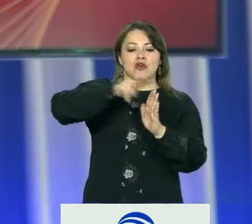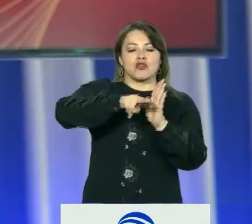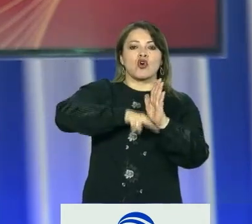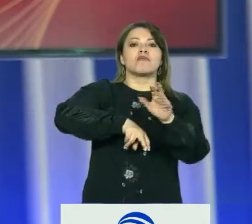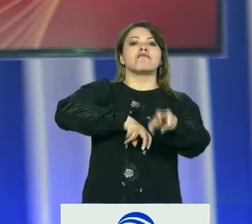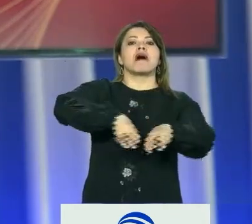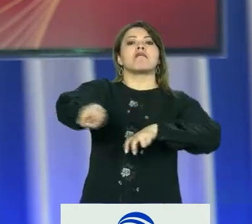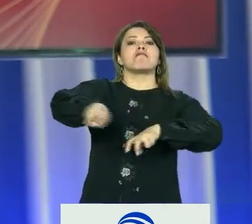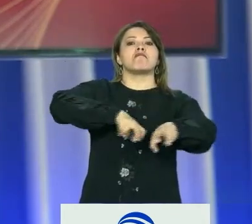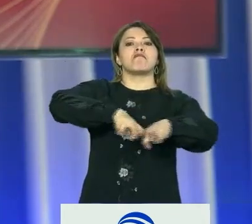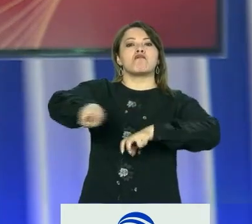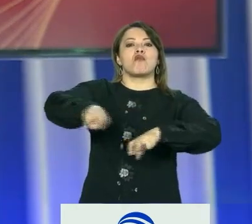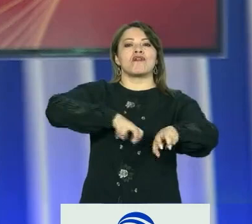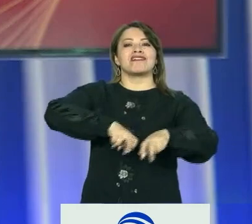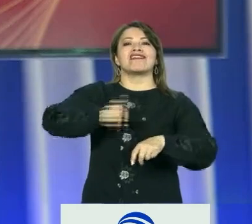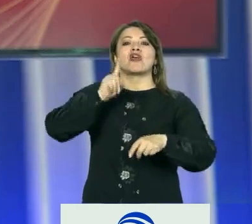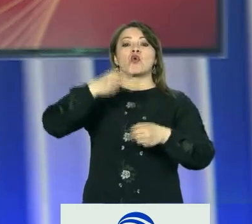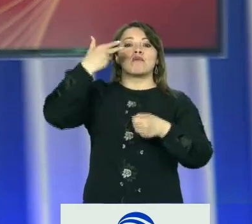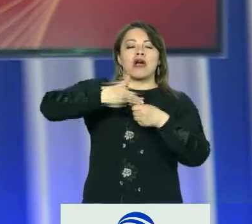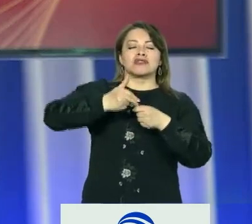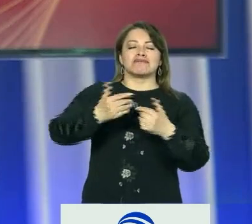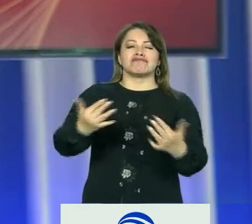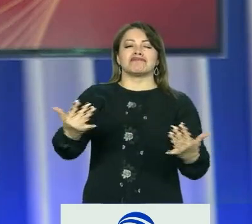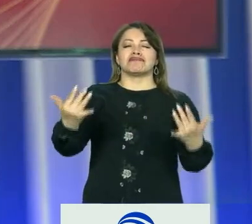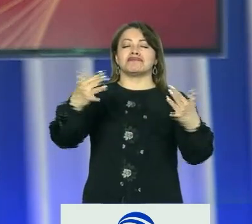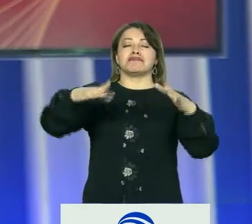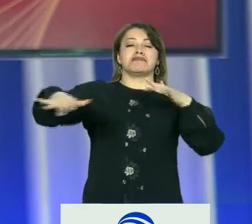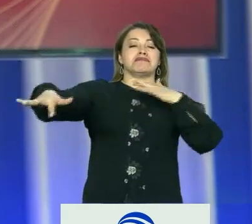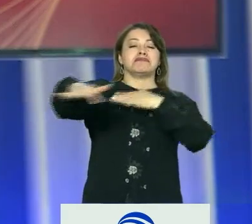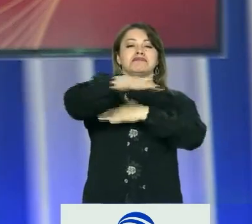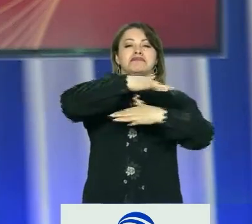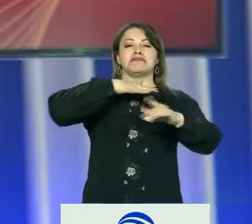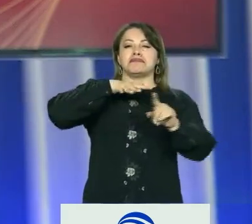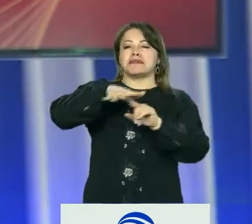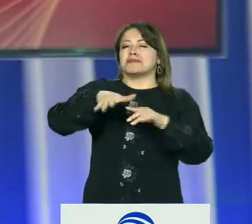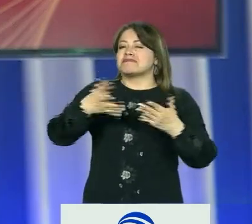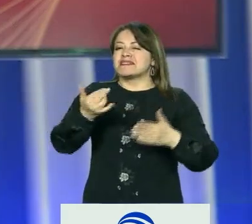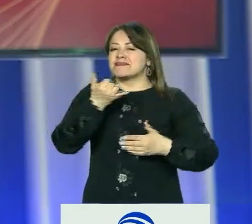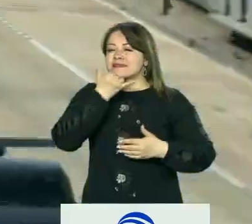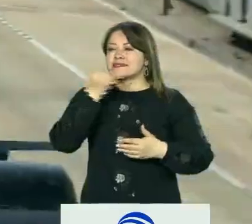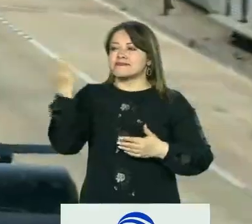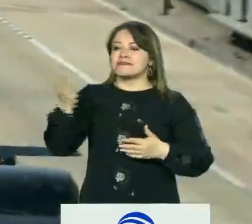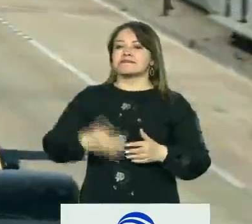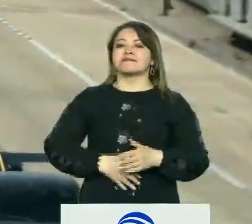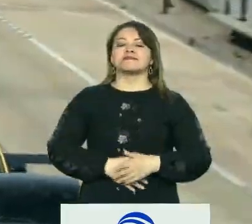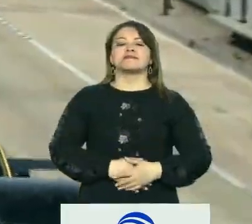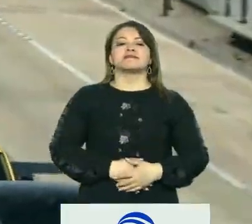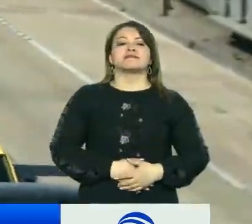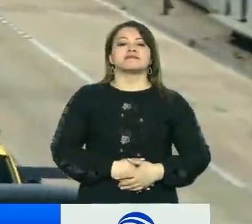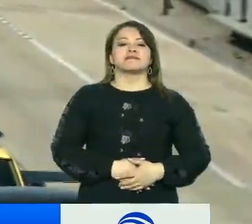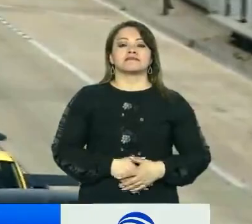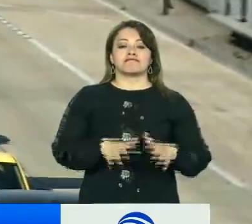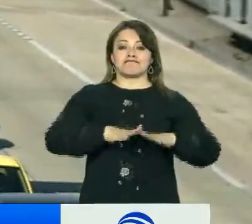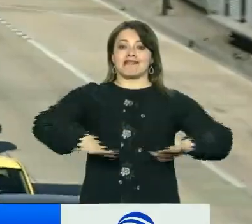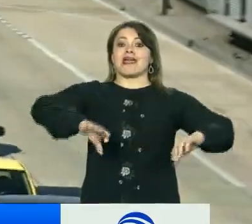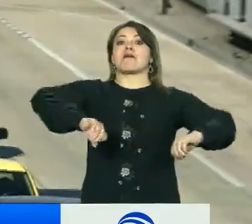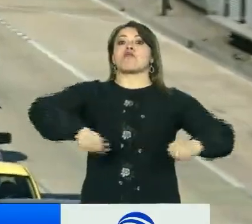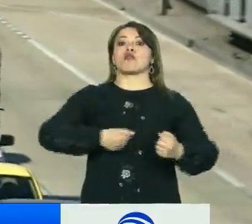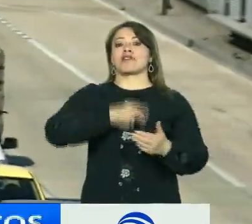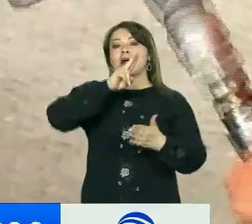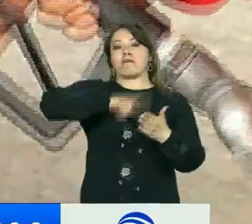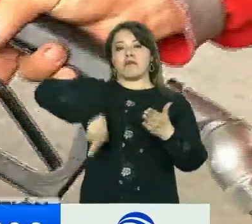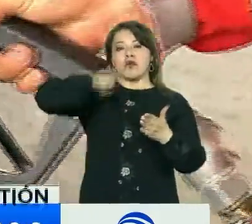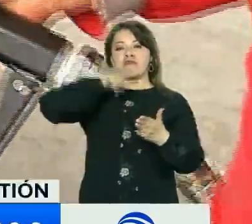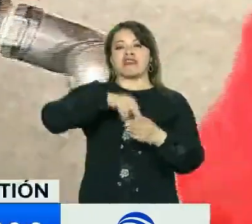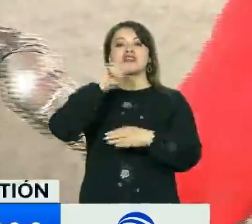cero y bajas emisiones. Pero ¿qué tan viable es esta decisión? Vean el siguiente informe. En Bogotá serán prohibidos los